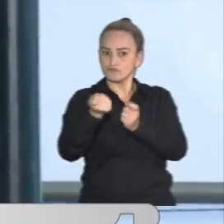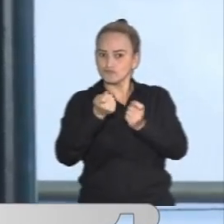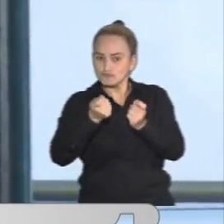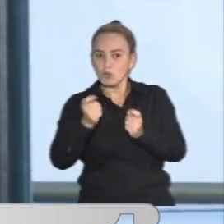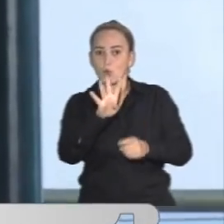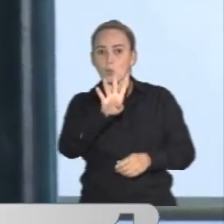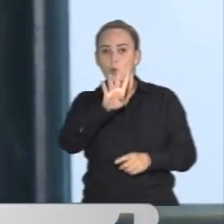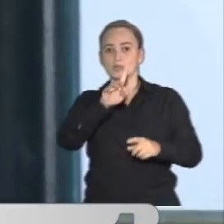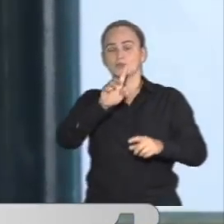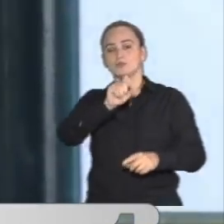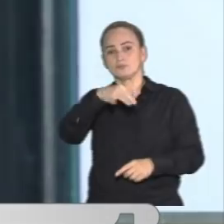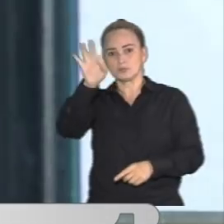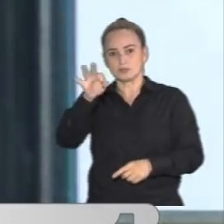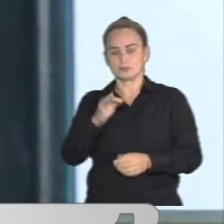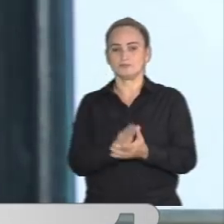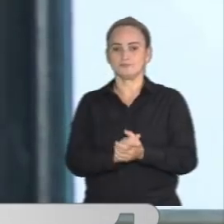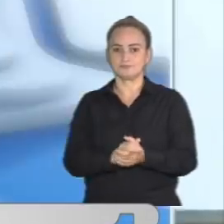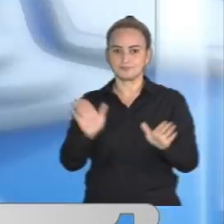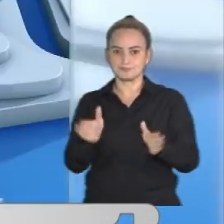menos del 4%.